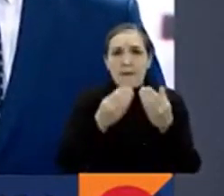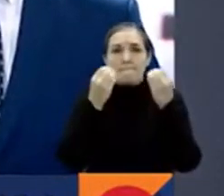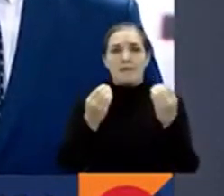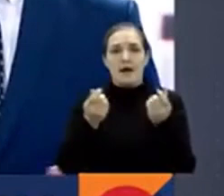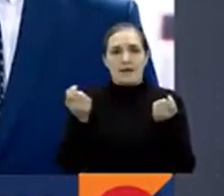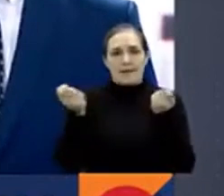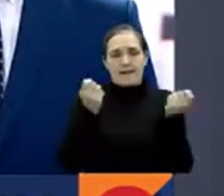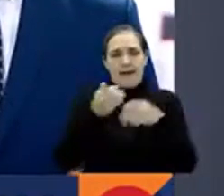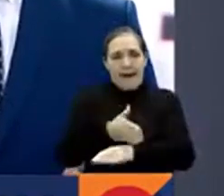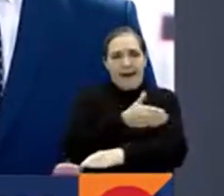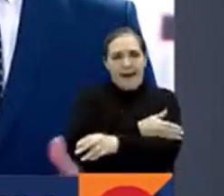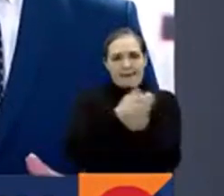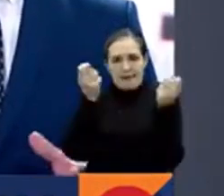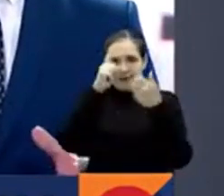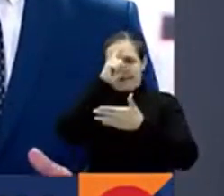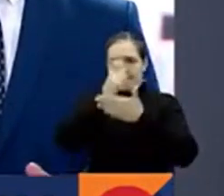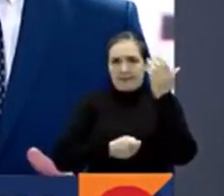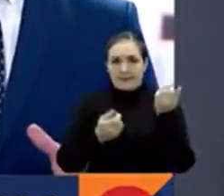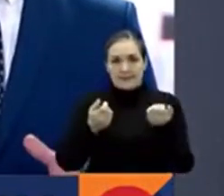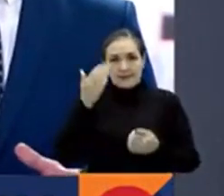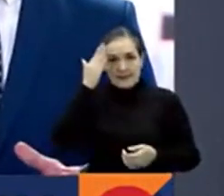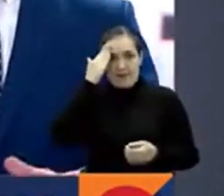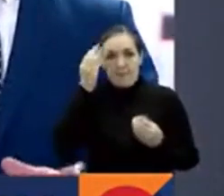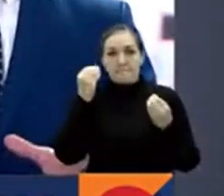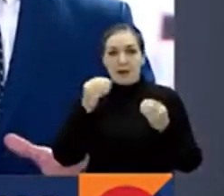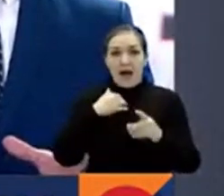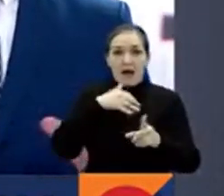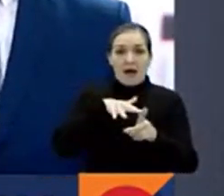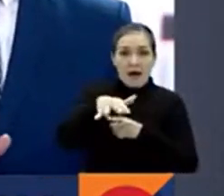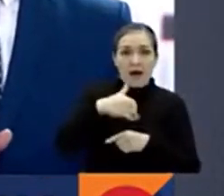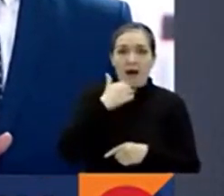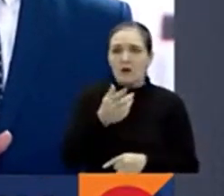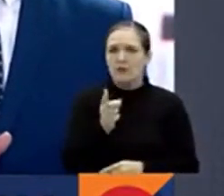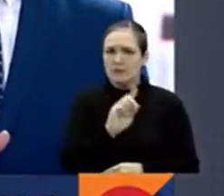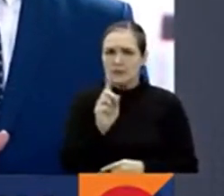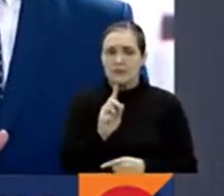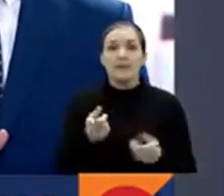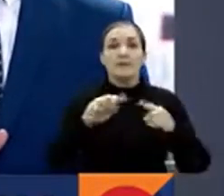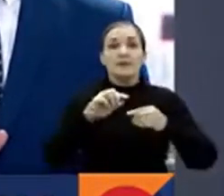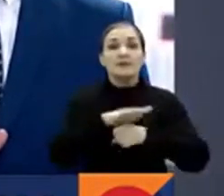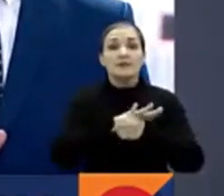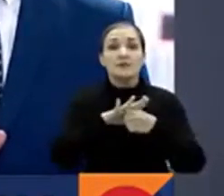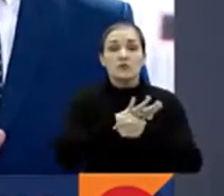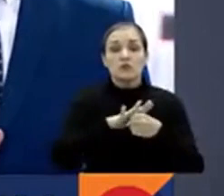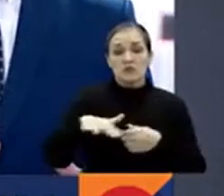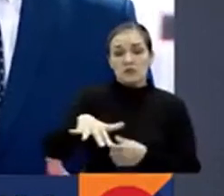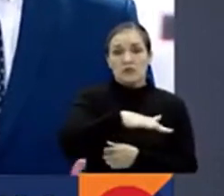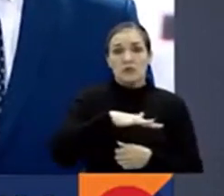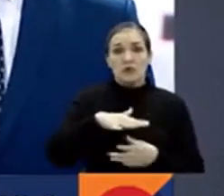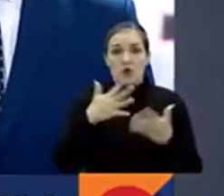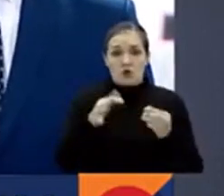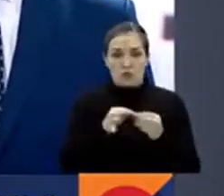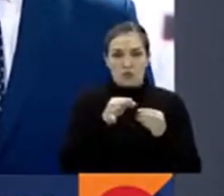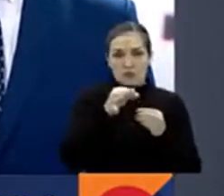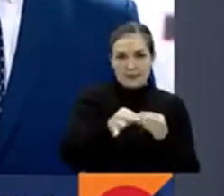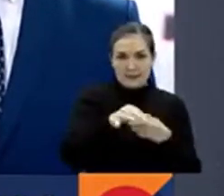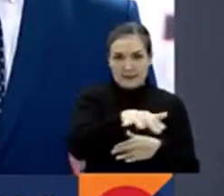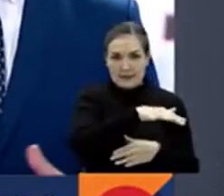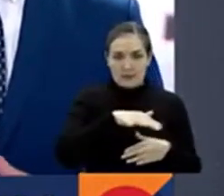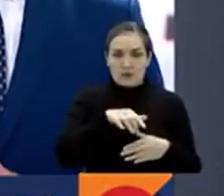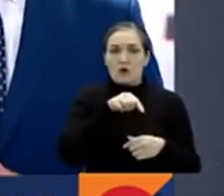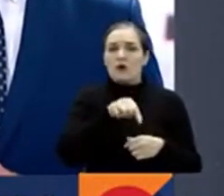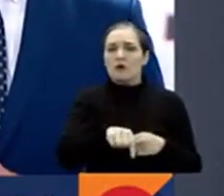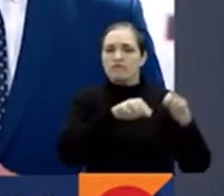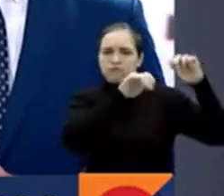alertas tempranas para así evitar posibles tragedias. Pero además de la situación en el sector de Chontaduro, en las últimas horas las